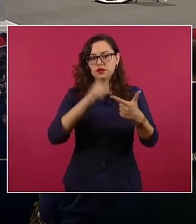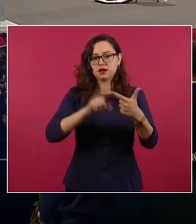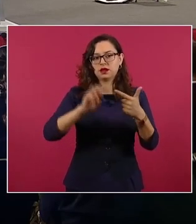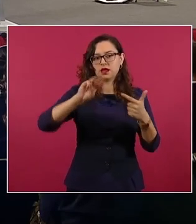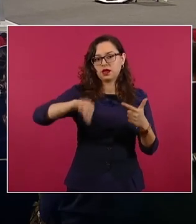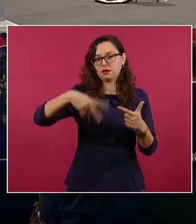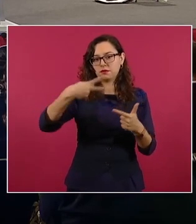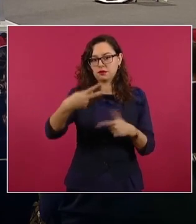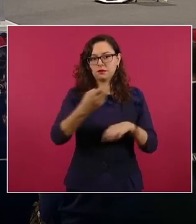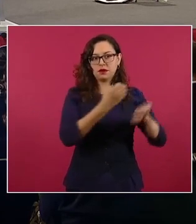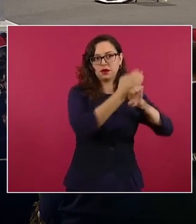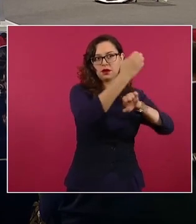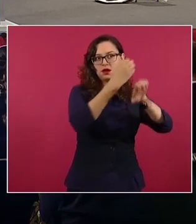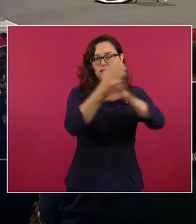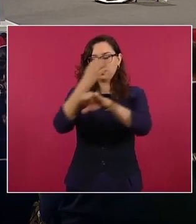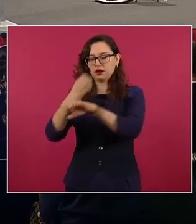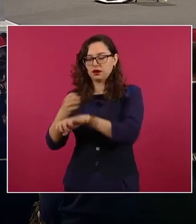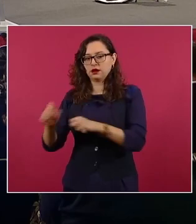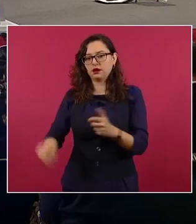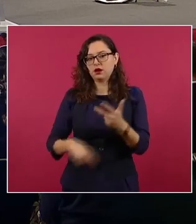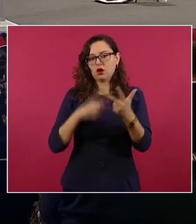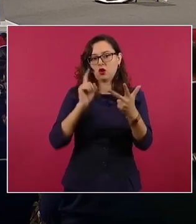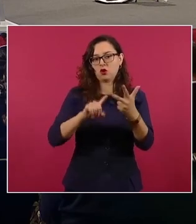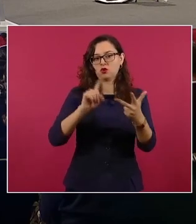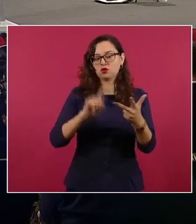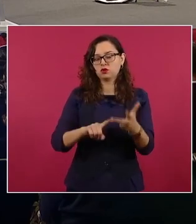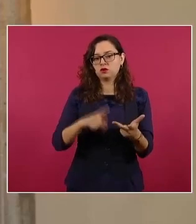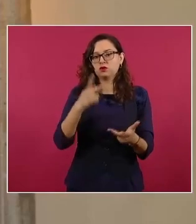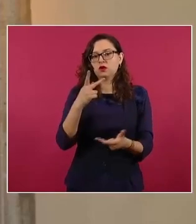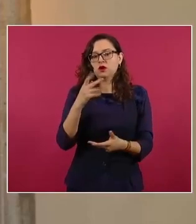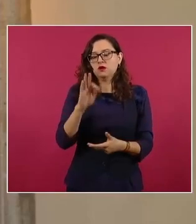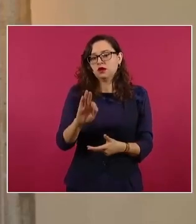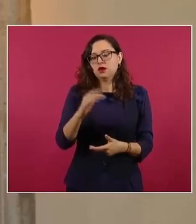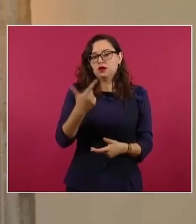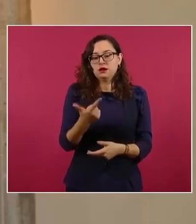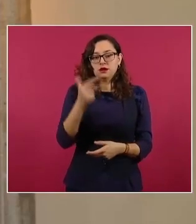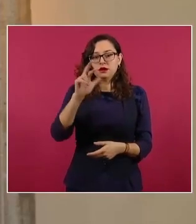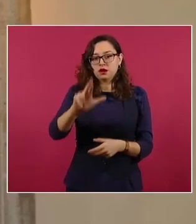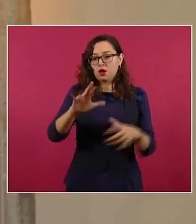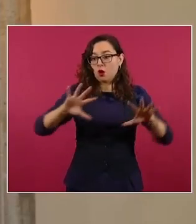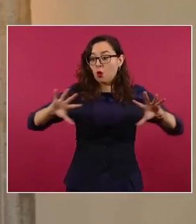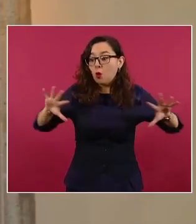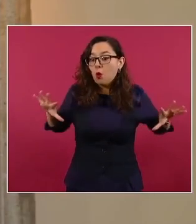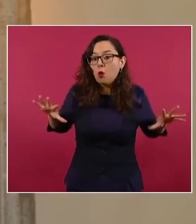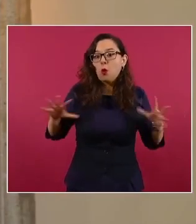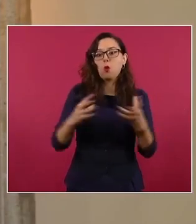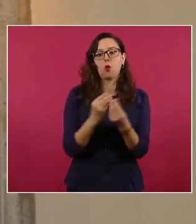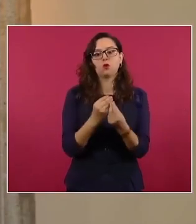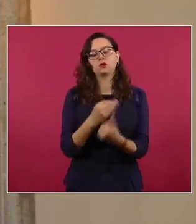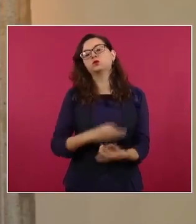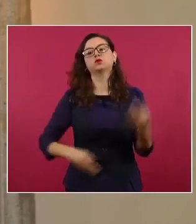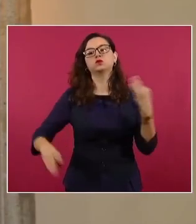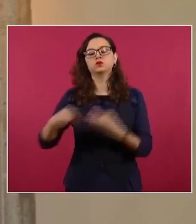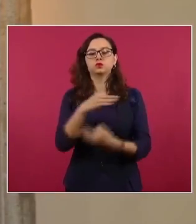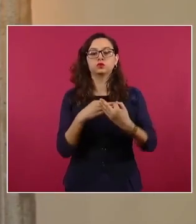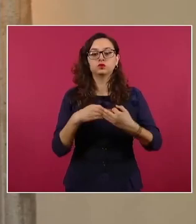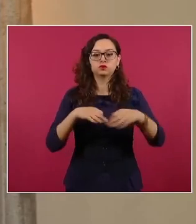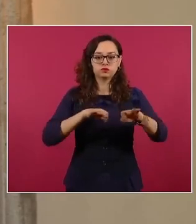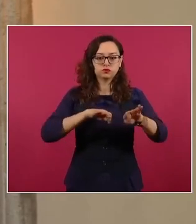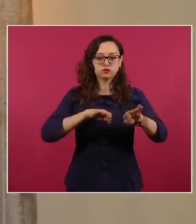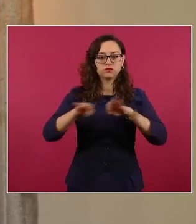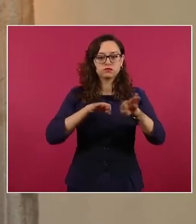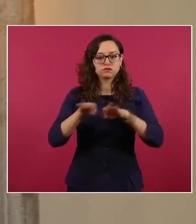y la Fiscalía General de la República. Es un esfuerzo de persecución criminal que implica